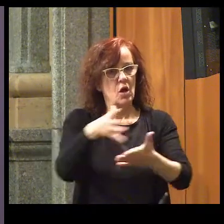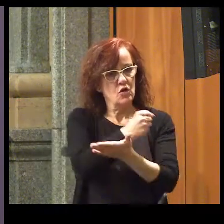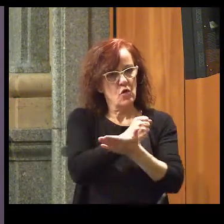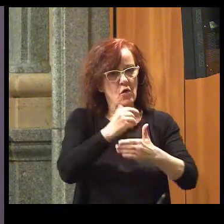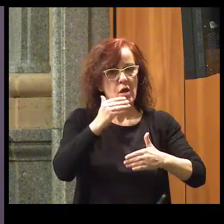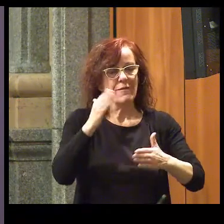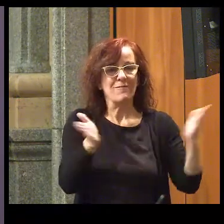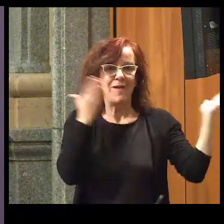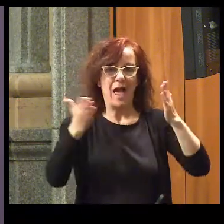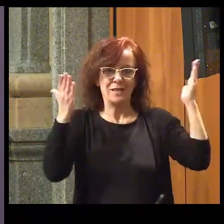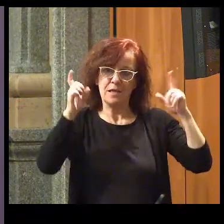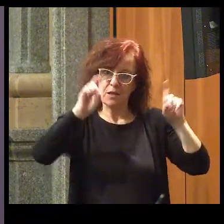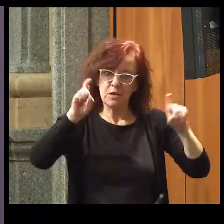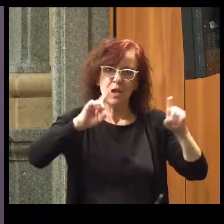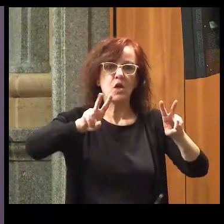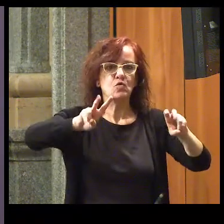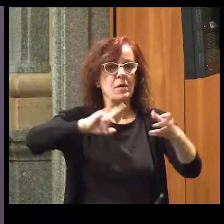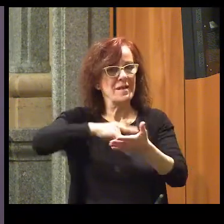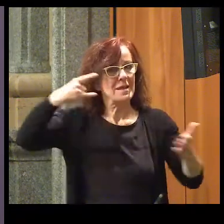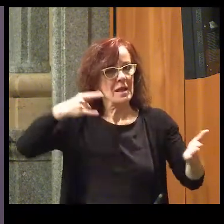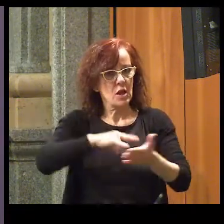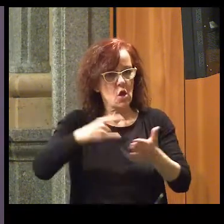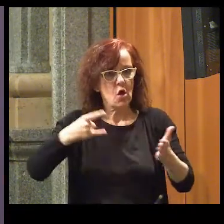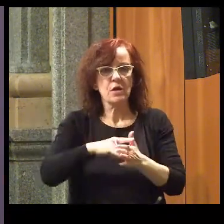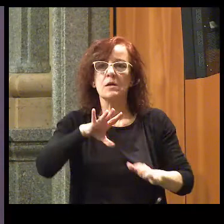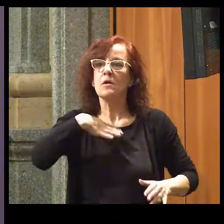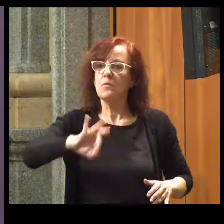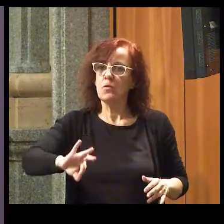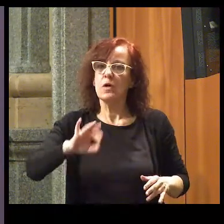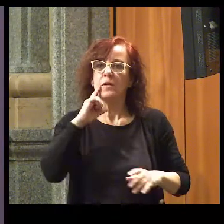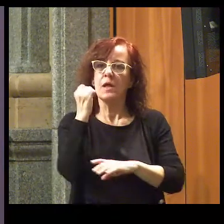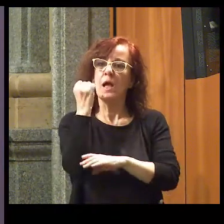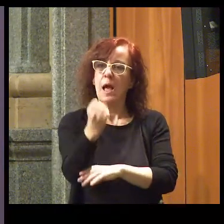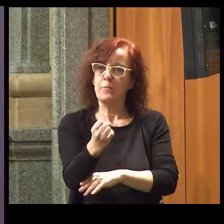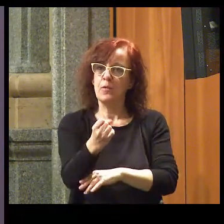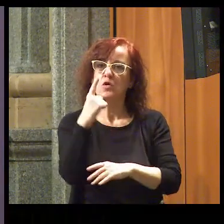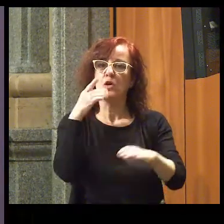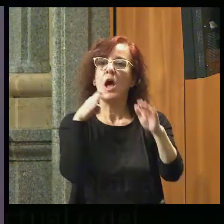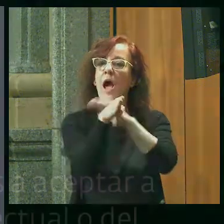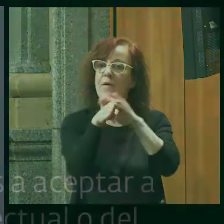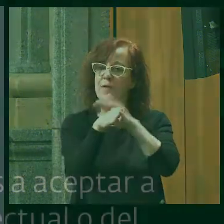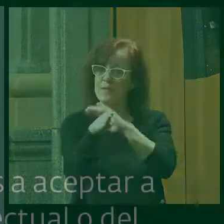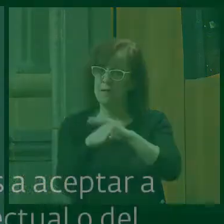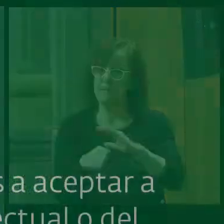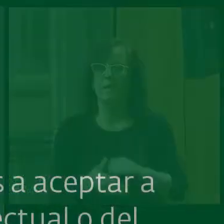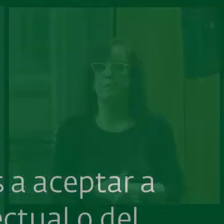educativos. Las nuevas tecnologías también pueden ser un apoyo si son accesibles.